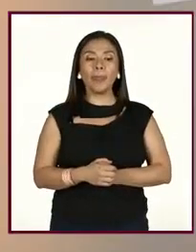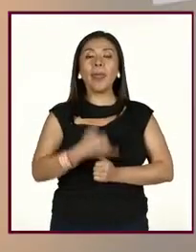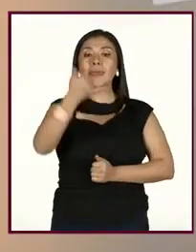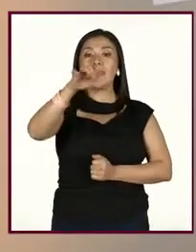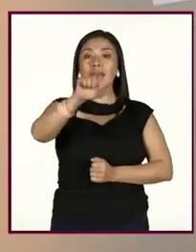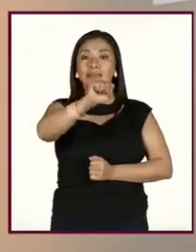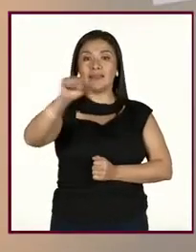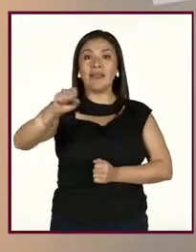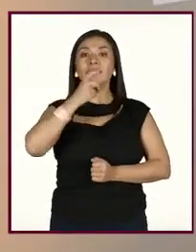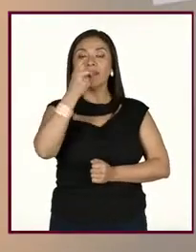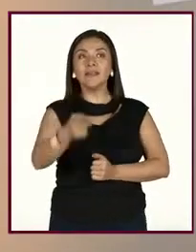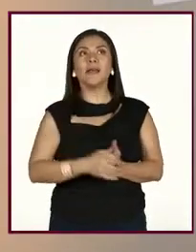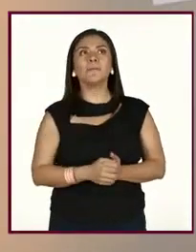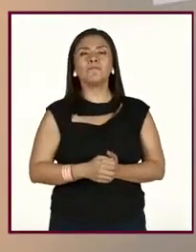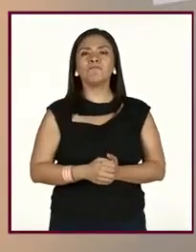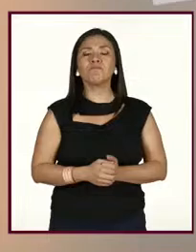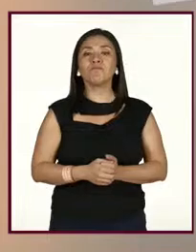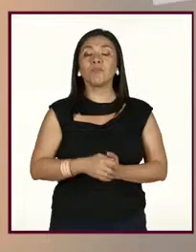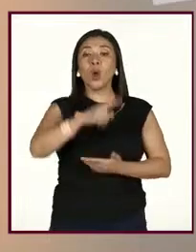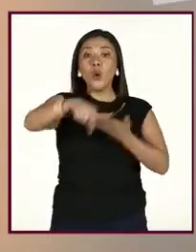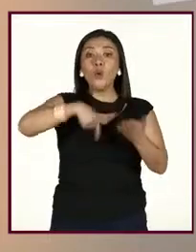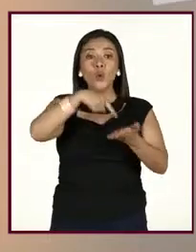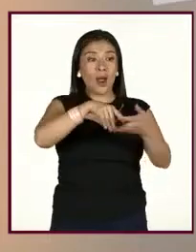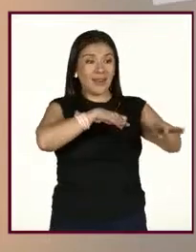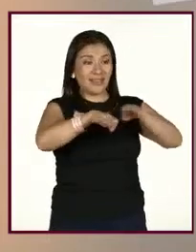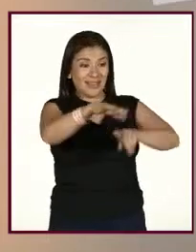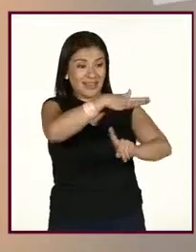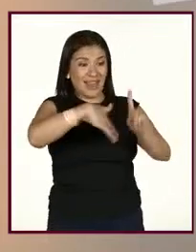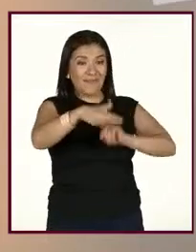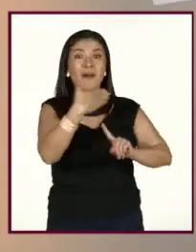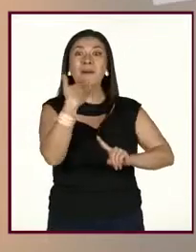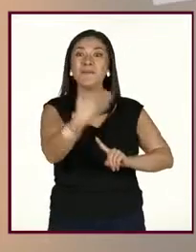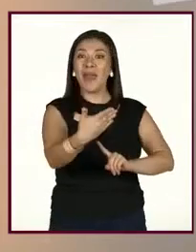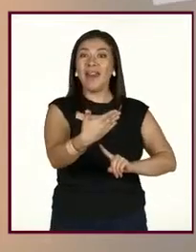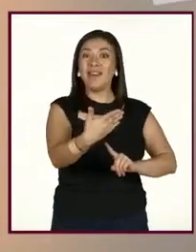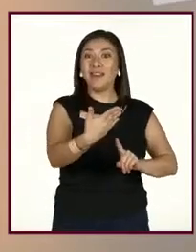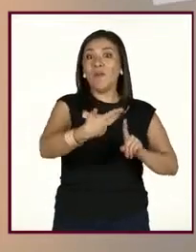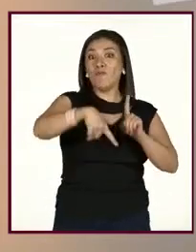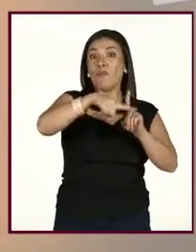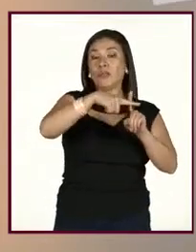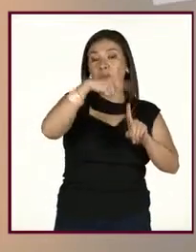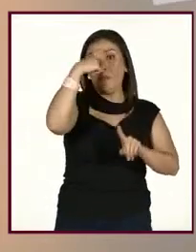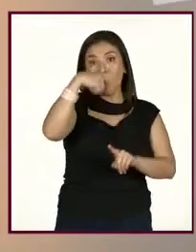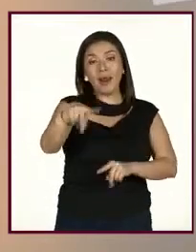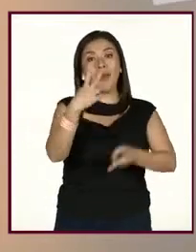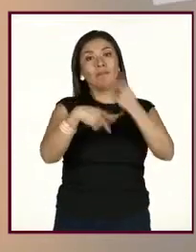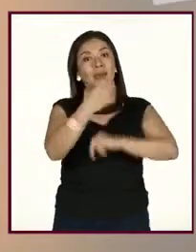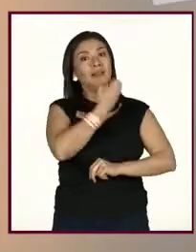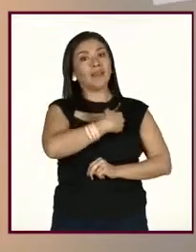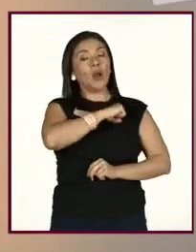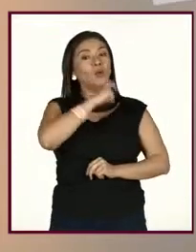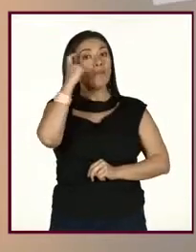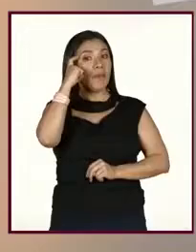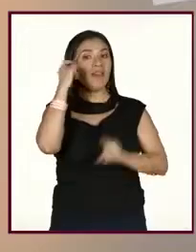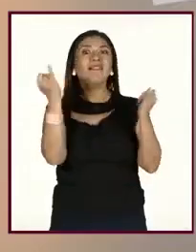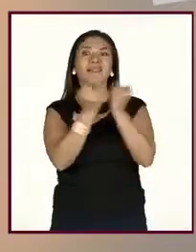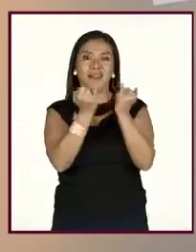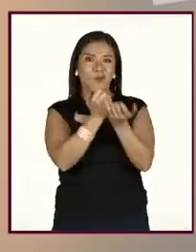Gutiérrez que existe un ambiente de trabajo favorable, también es fundamental para la salud mental. Tiene toda la razón.